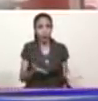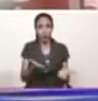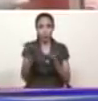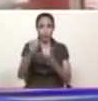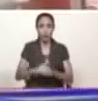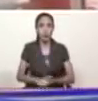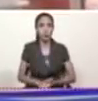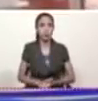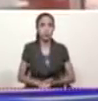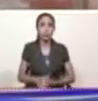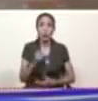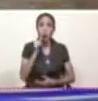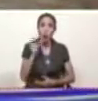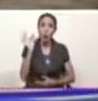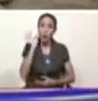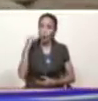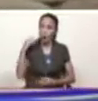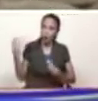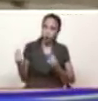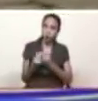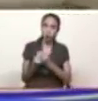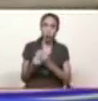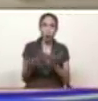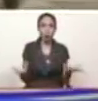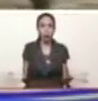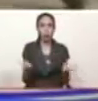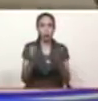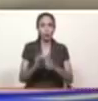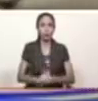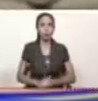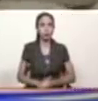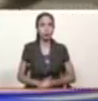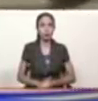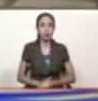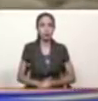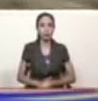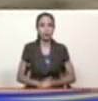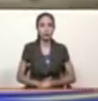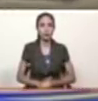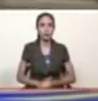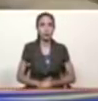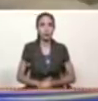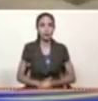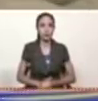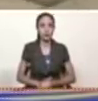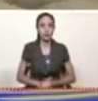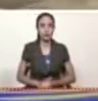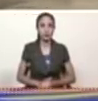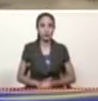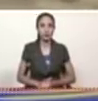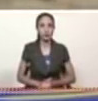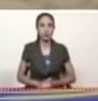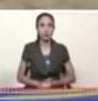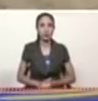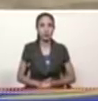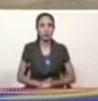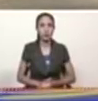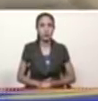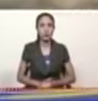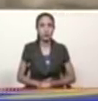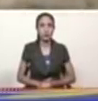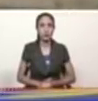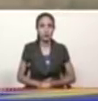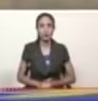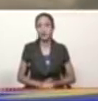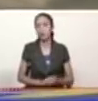que nos acompañan con el compañero constituyente Braulio Álvarez con nuestro alcalde Freddy Torres con